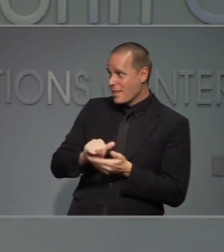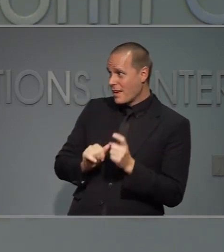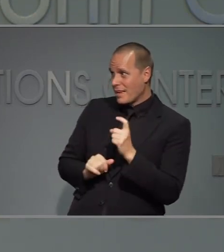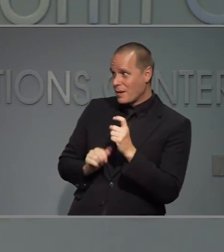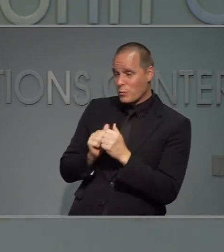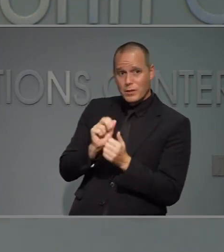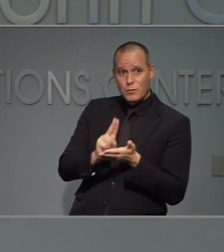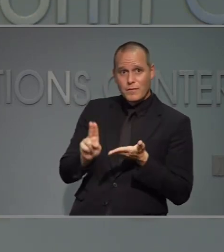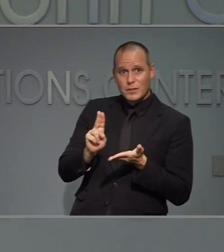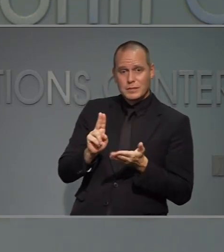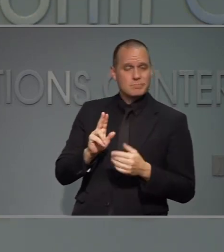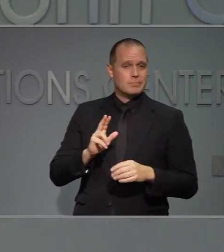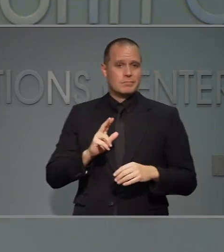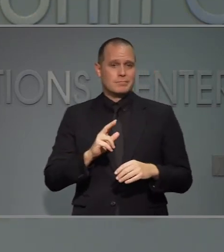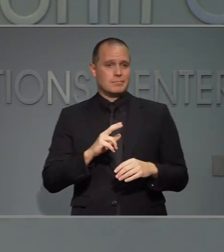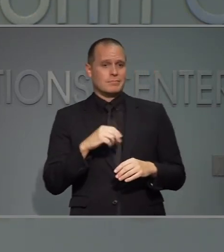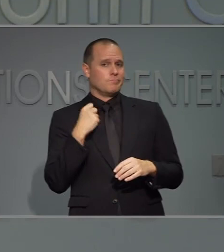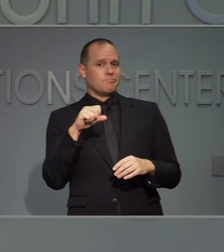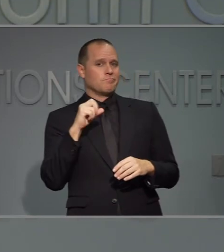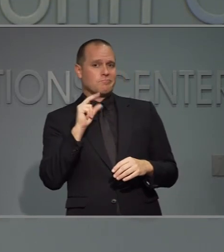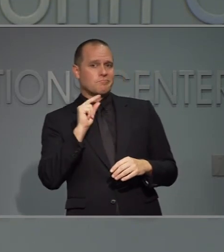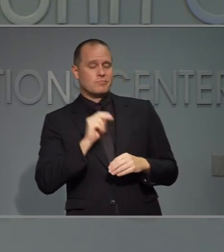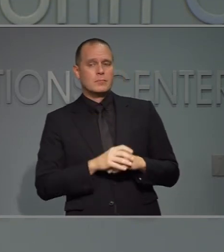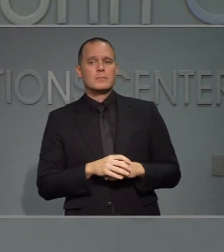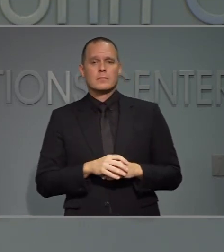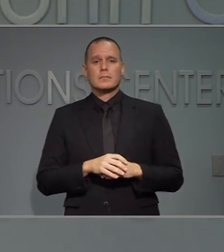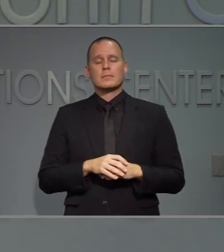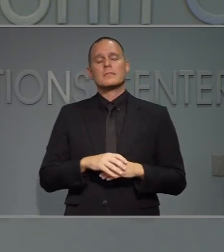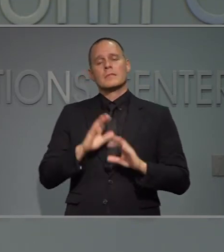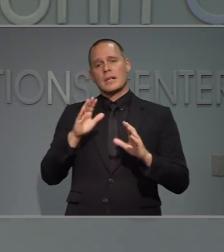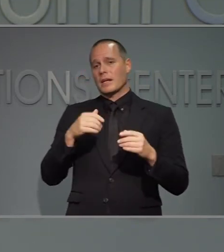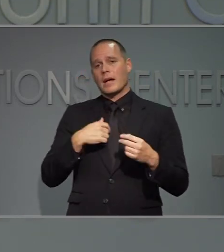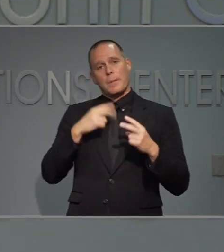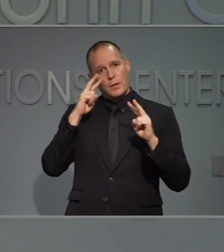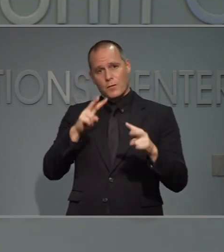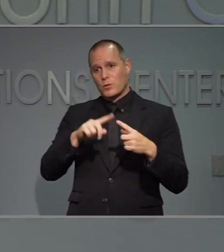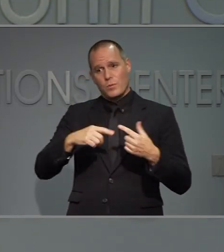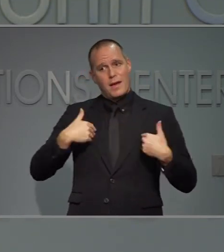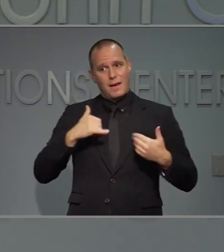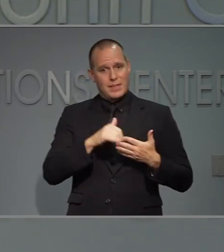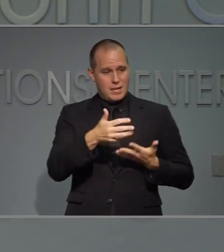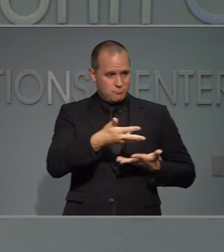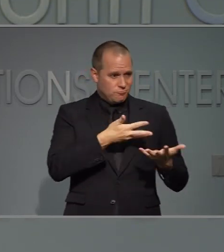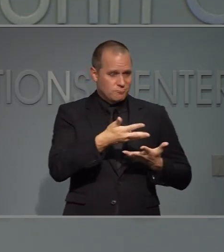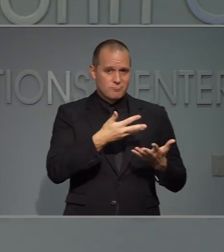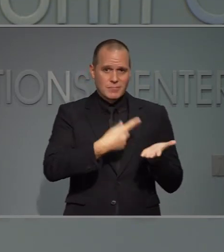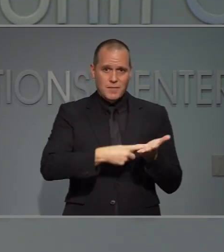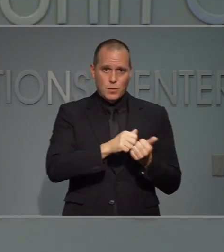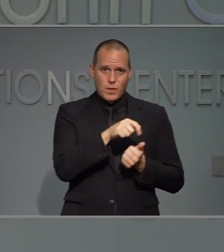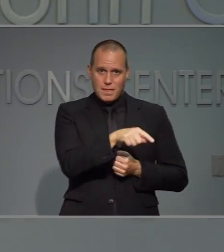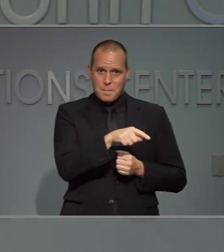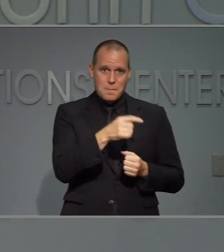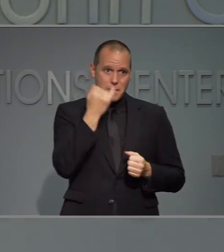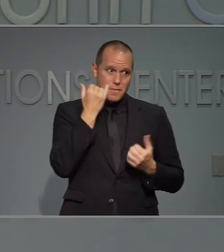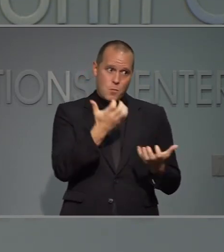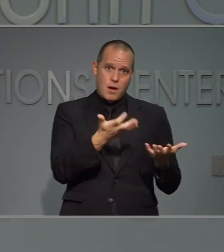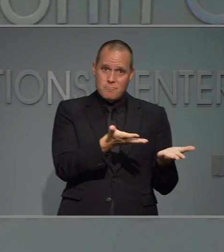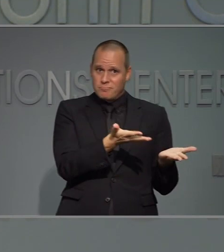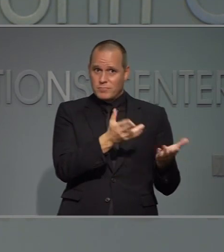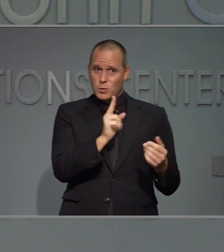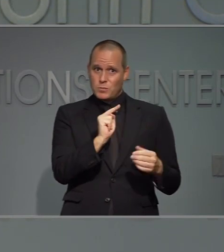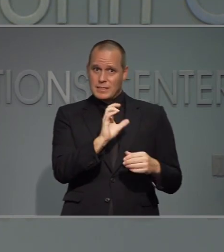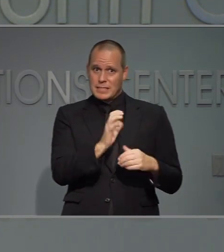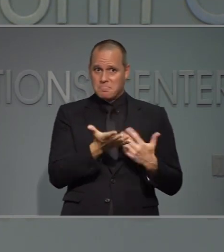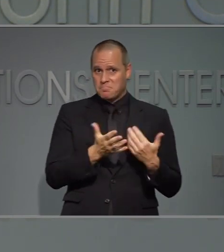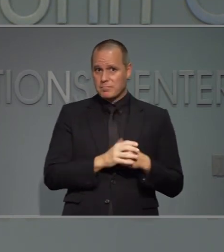sobre esto con la universidad, pero anticipamos con gusto tener estas conversaciones. La siguiente por favor.